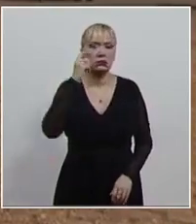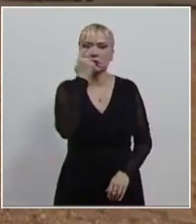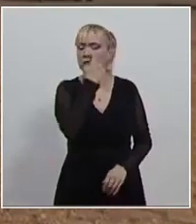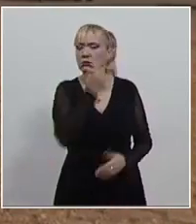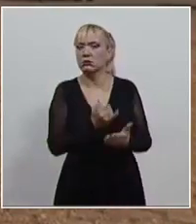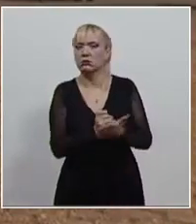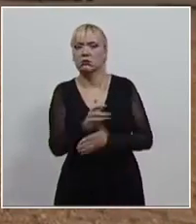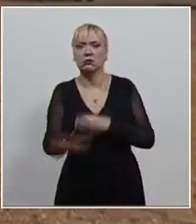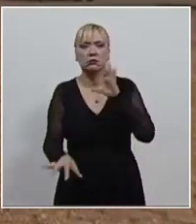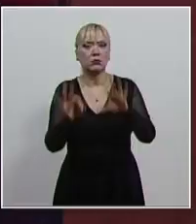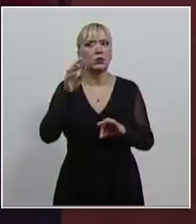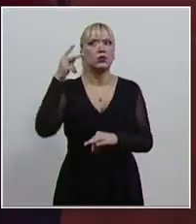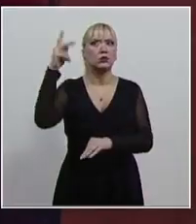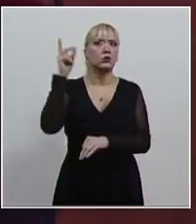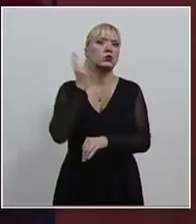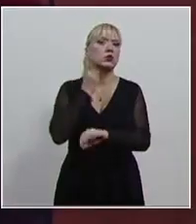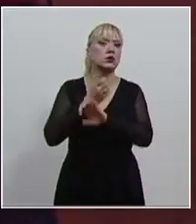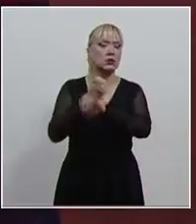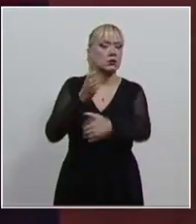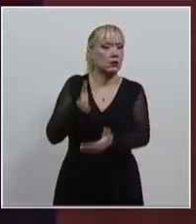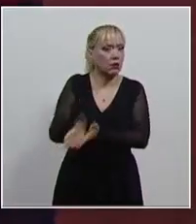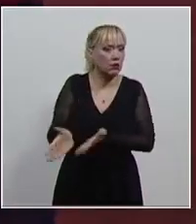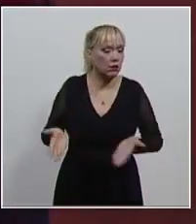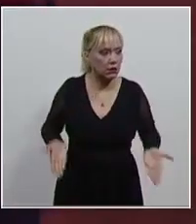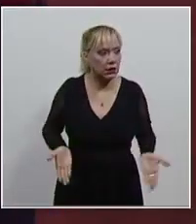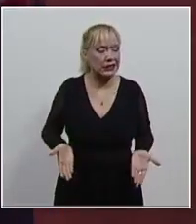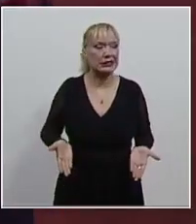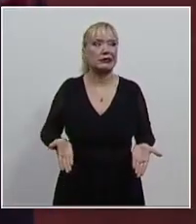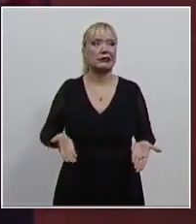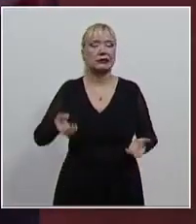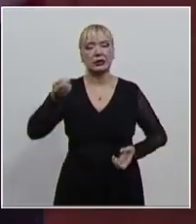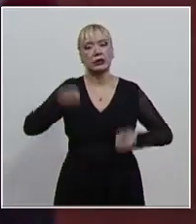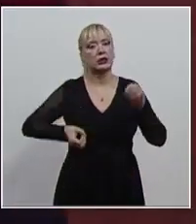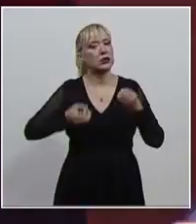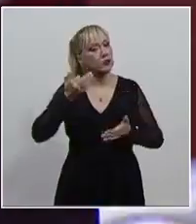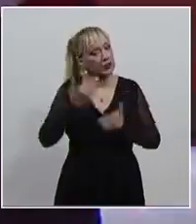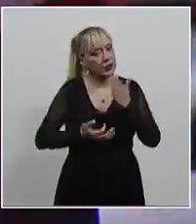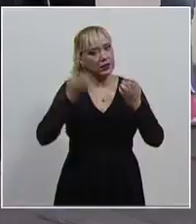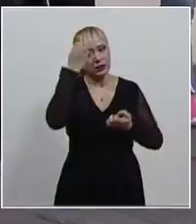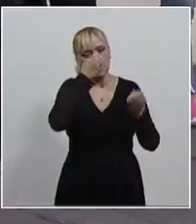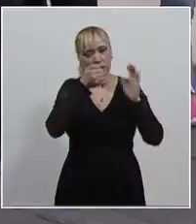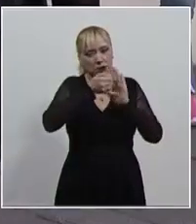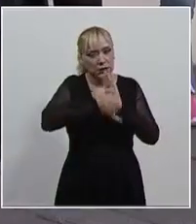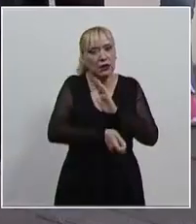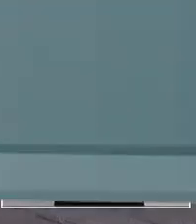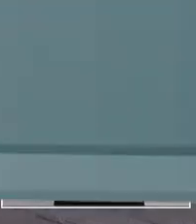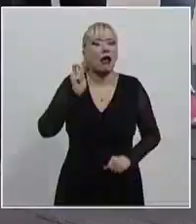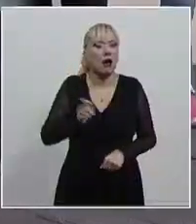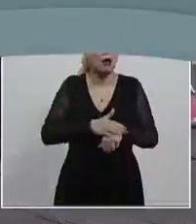competencia del Congreso Estatal. La Sala señaló que el Tribunal no estudió la totalidad de los argumentos.